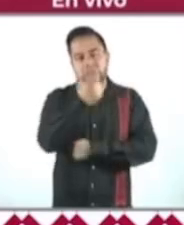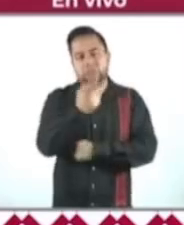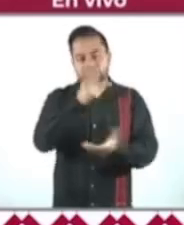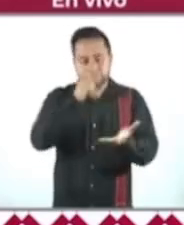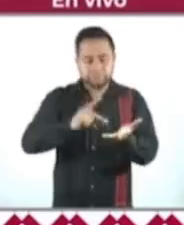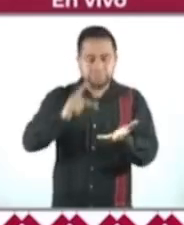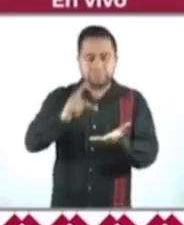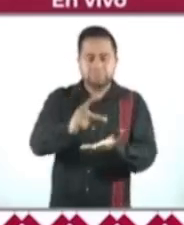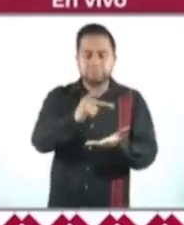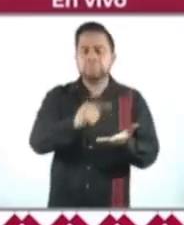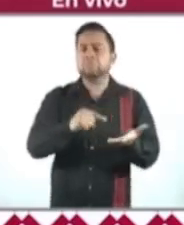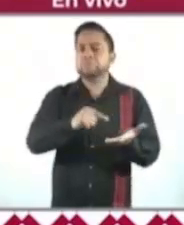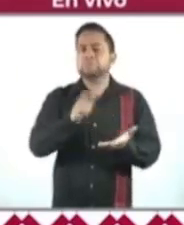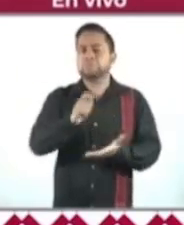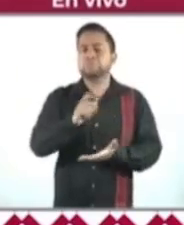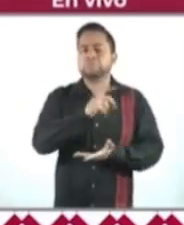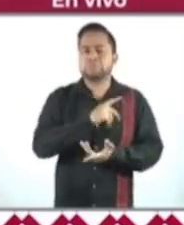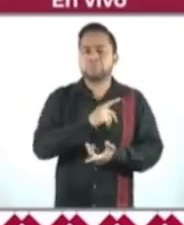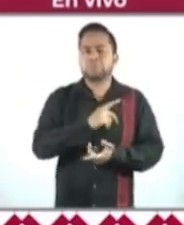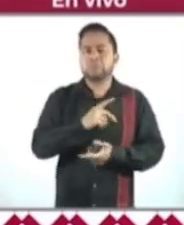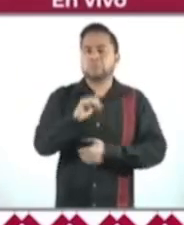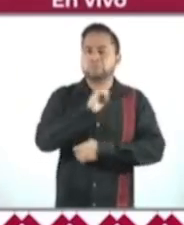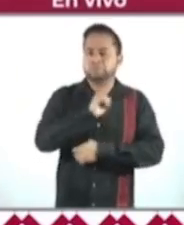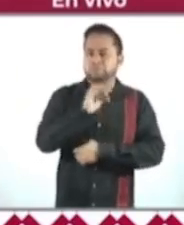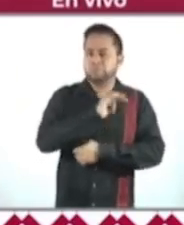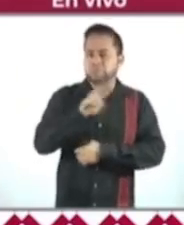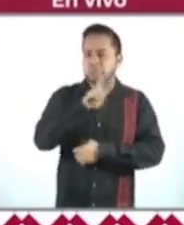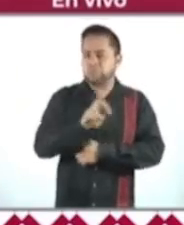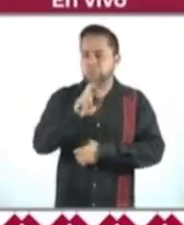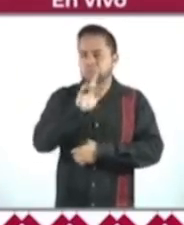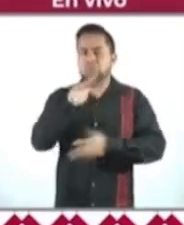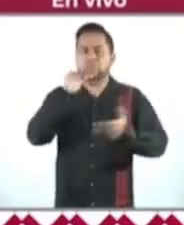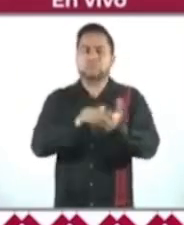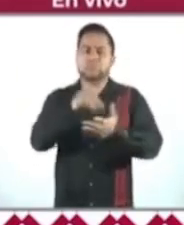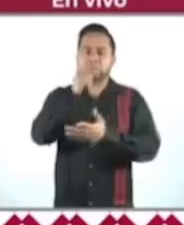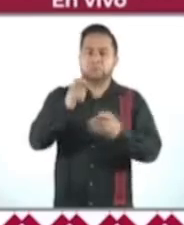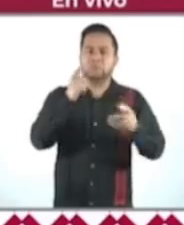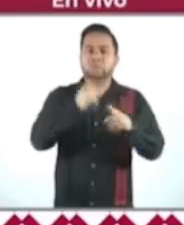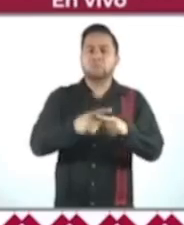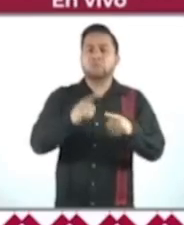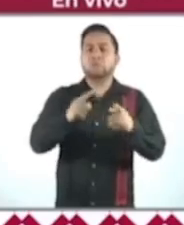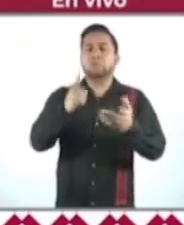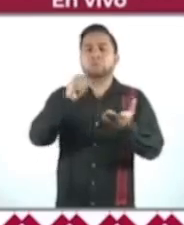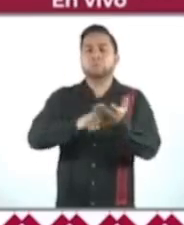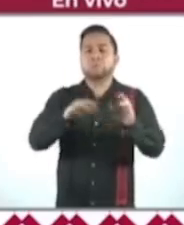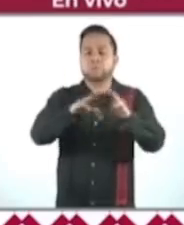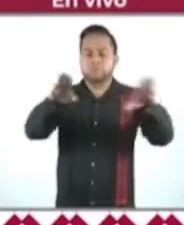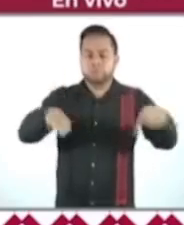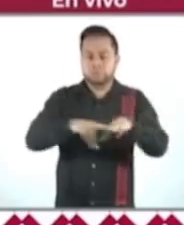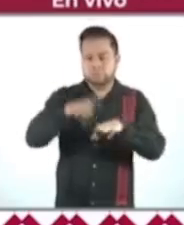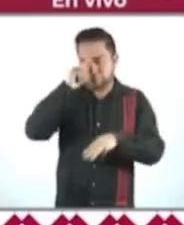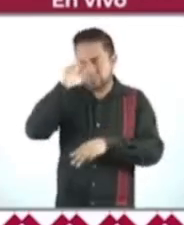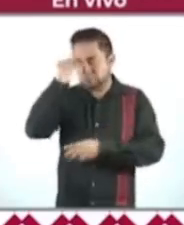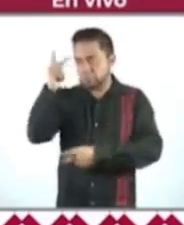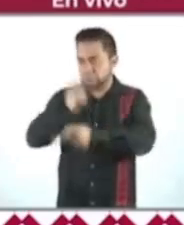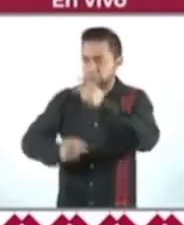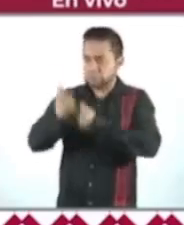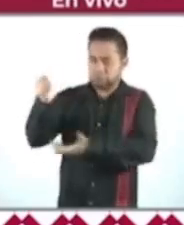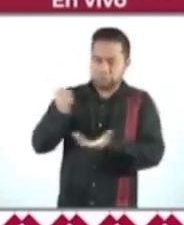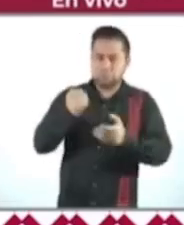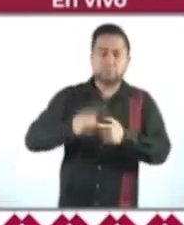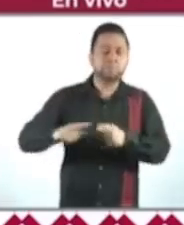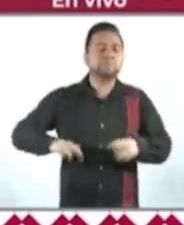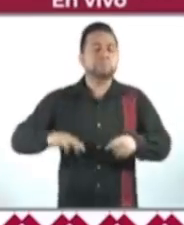papaya es un cultivo que tiene un costo superior a los 250 mil pesos por hectárea, para que puedan convenir un crédito. Y ya el señor